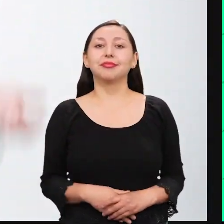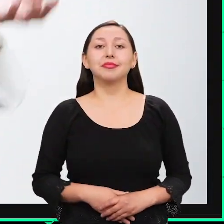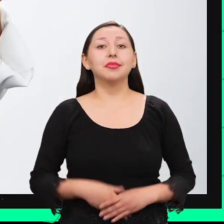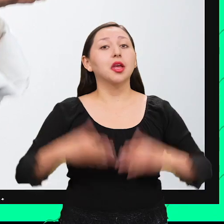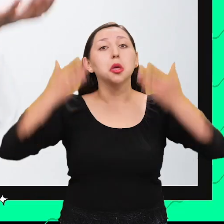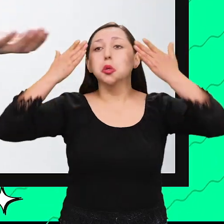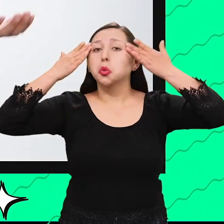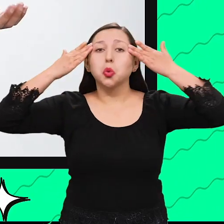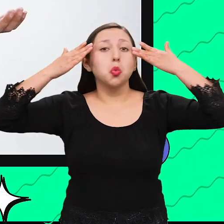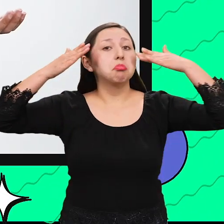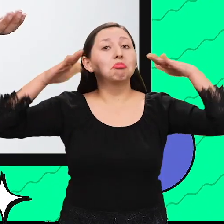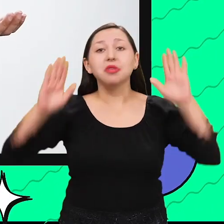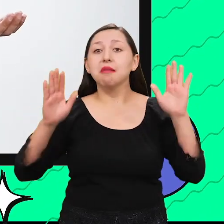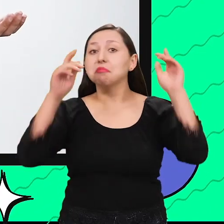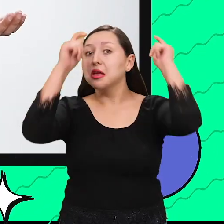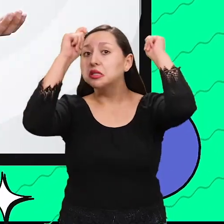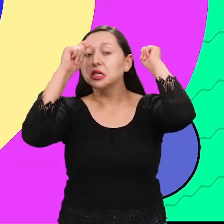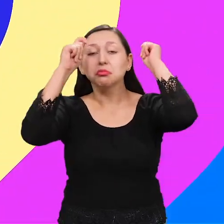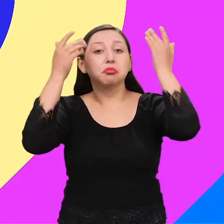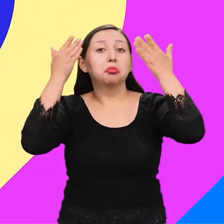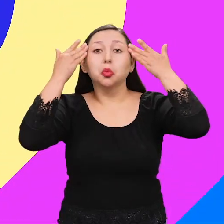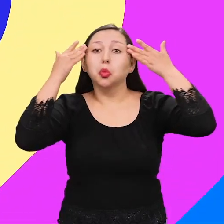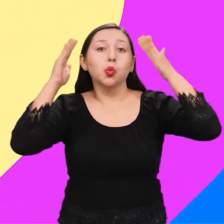¡No lo sé, Sebas!